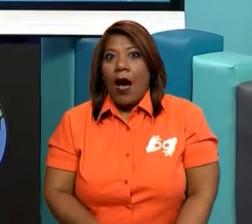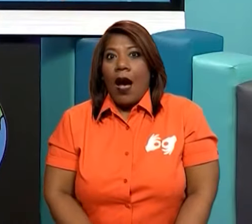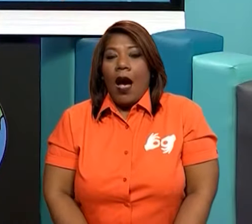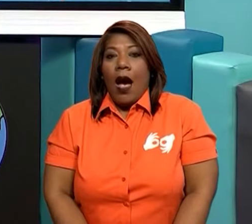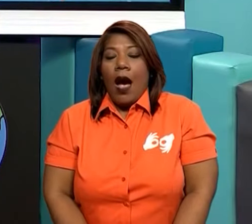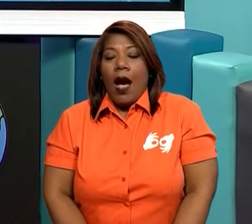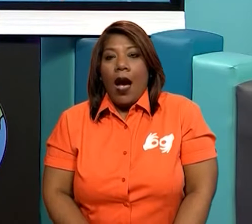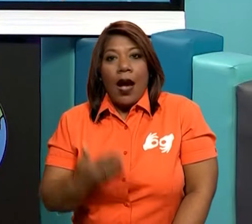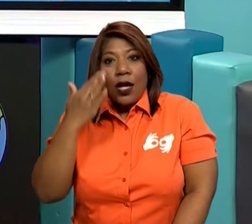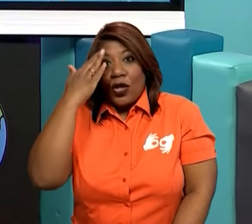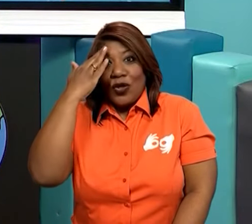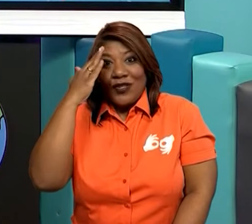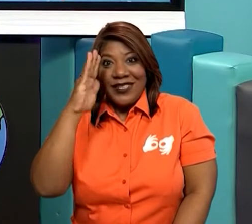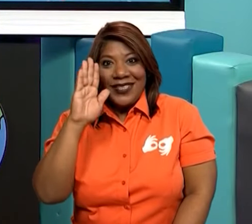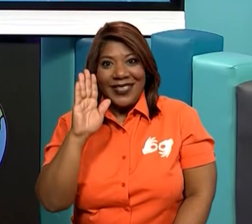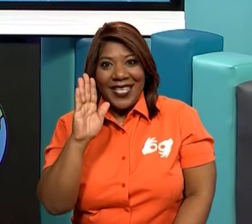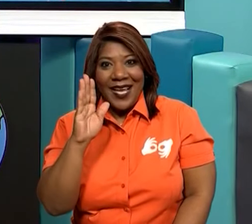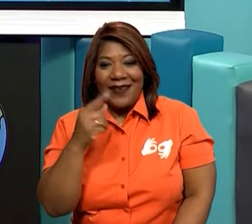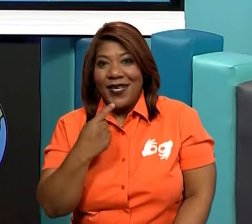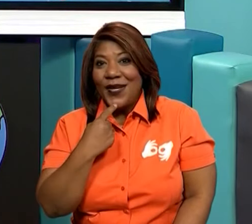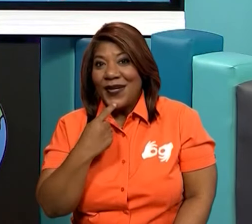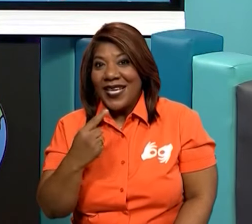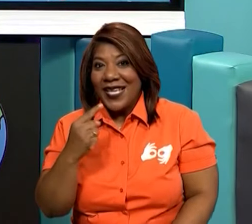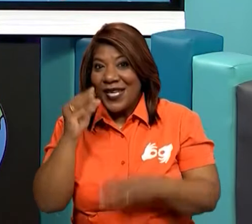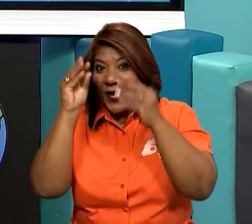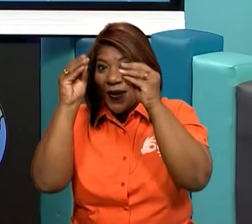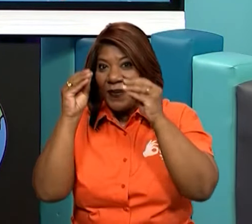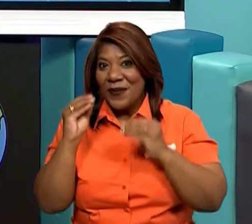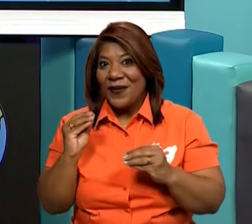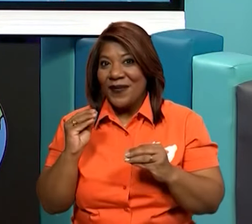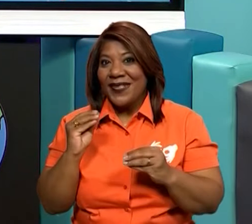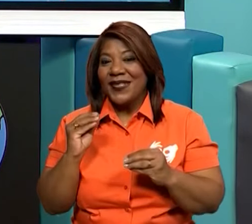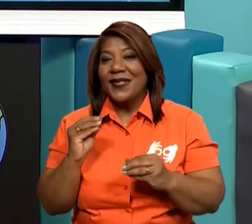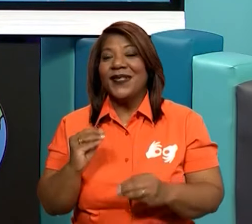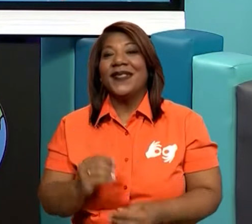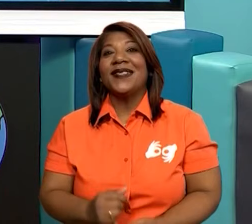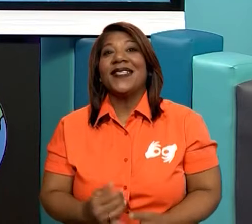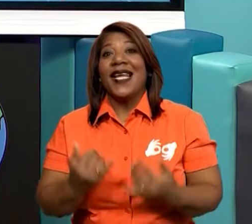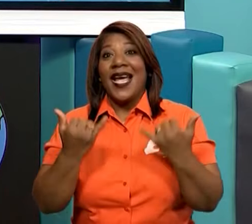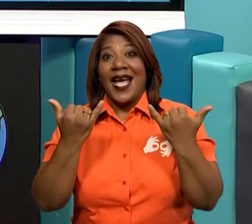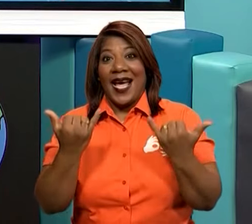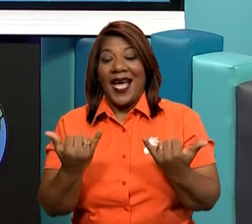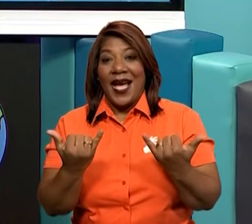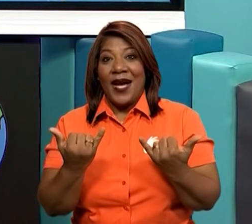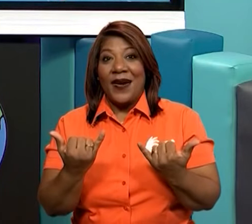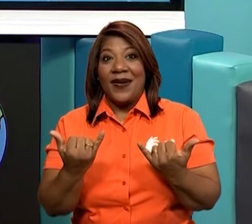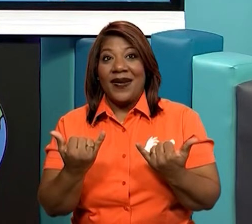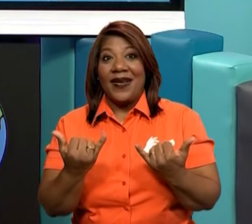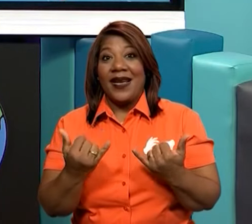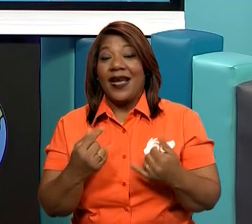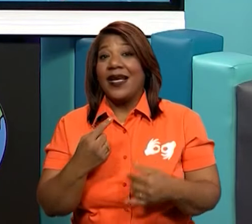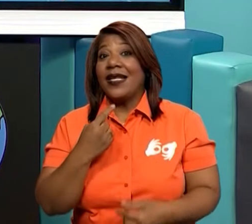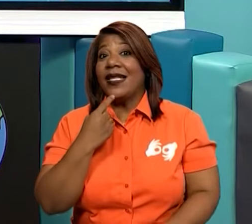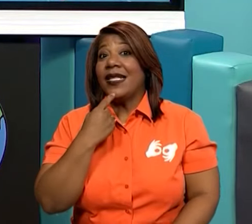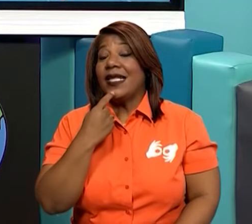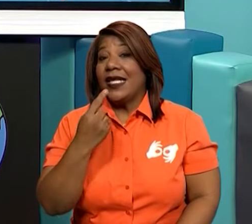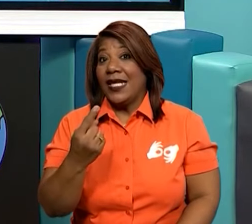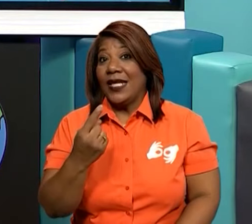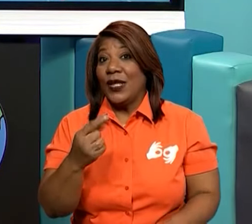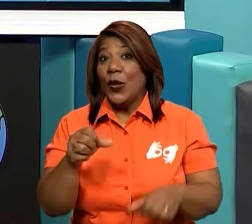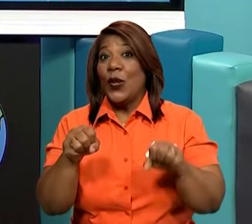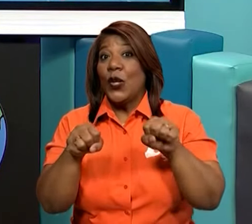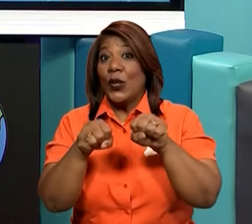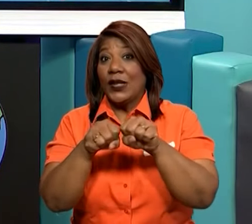No sabes lo que dije. Bueno, ahora te voy a decir lo que dije. Yo dije, los